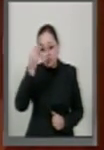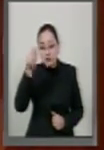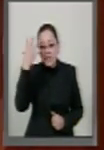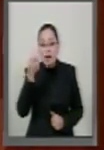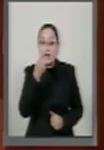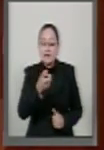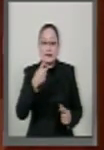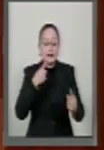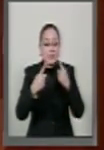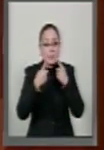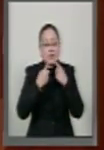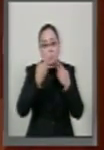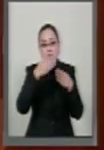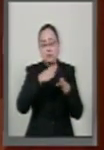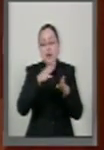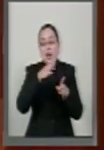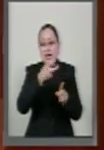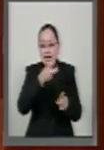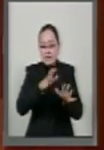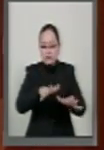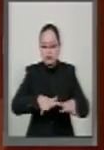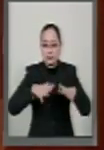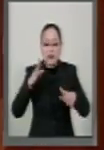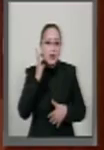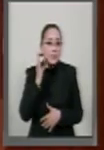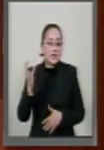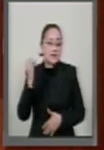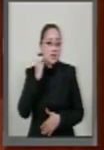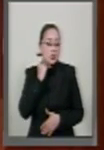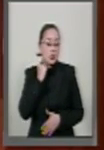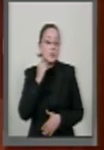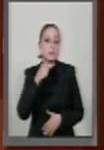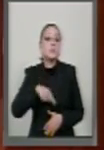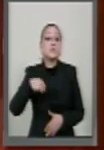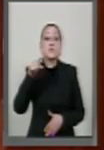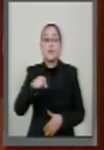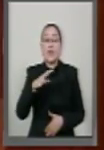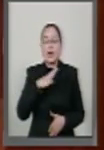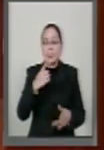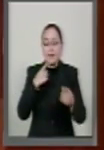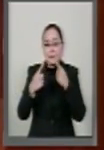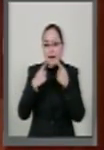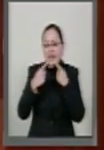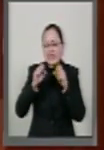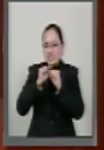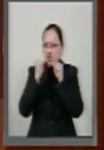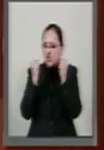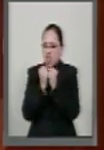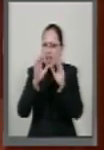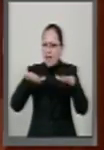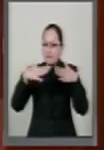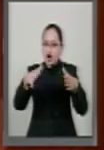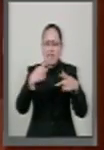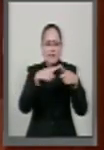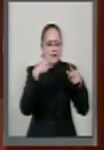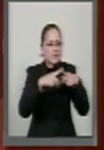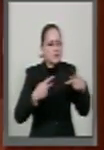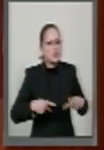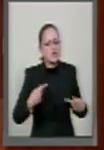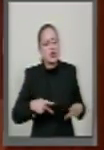debate se concentró en este pleno. Fue un debate social, un debate donde participaron activistas,